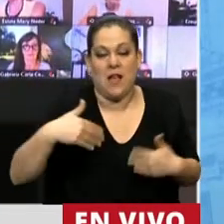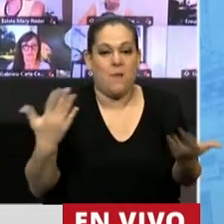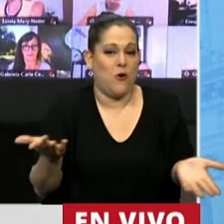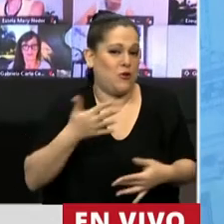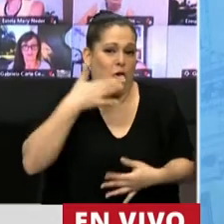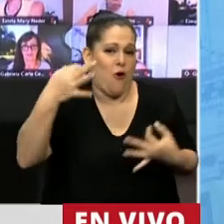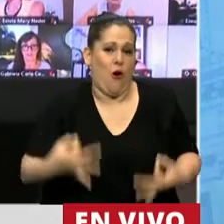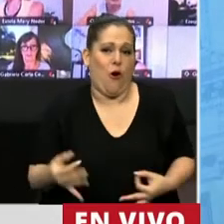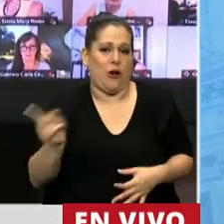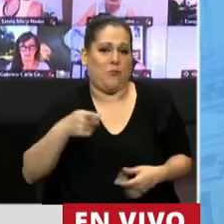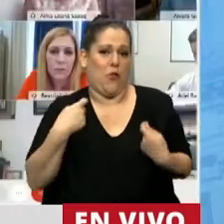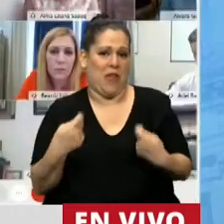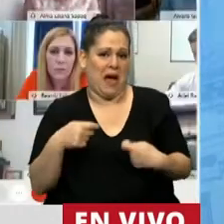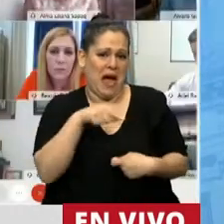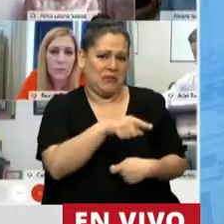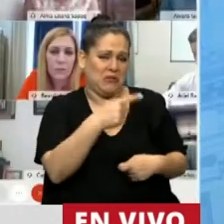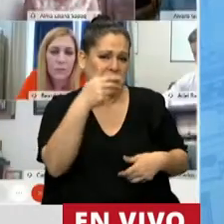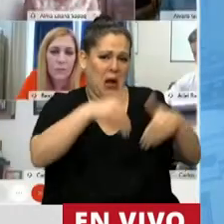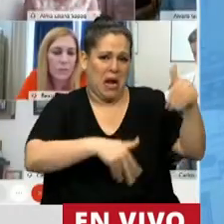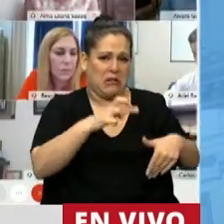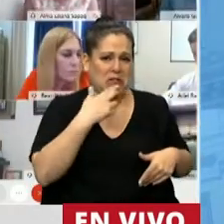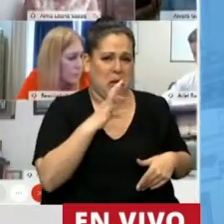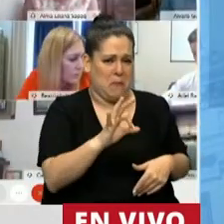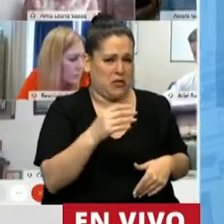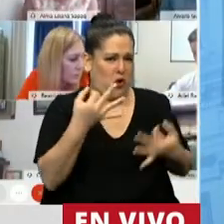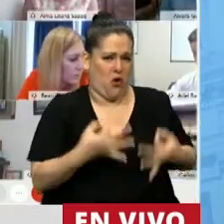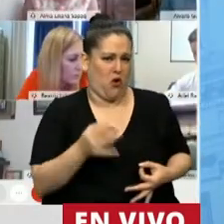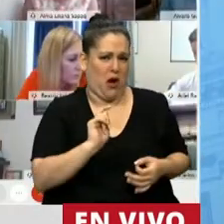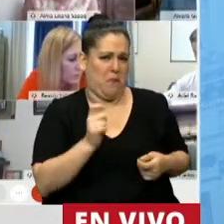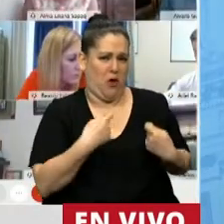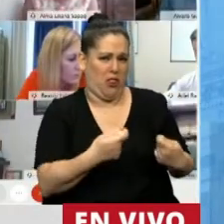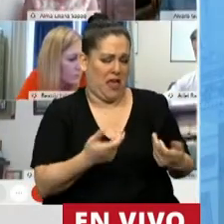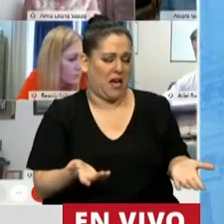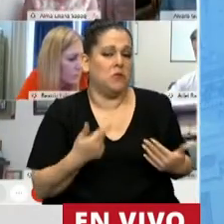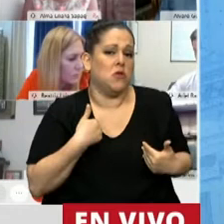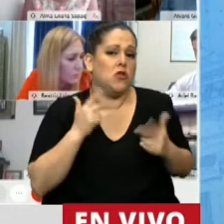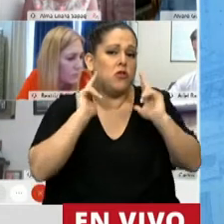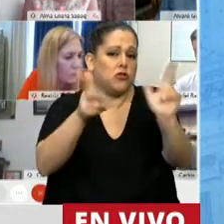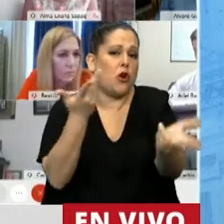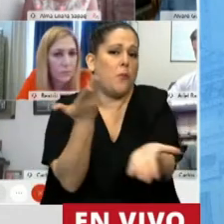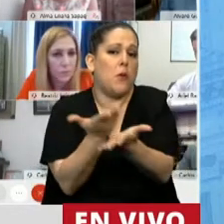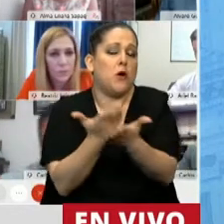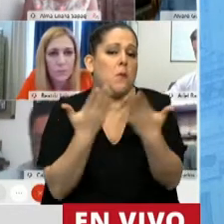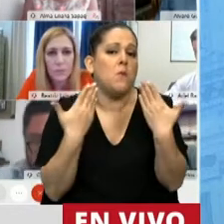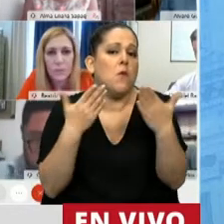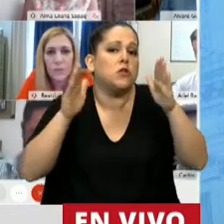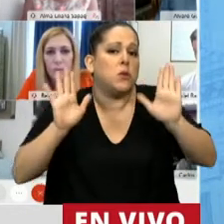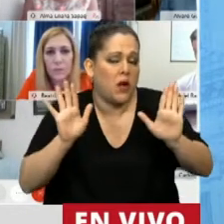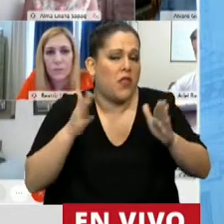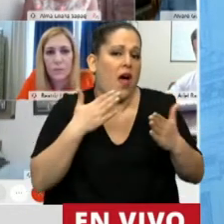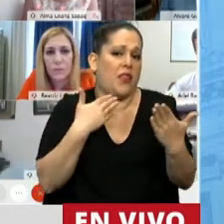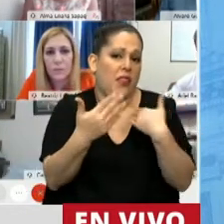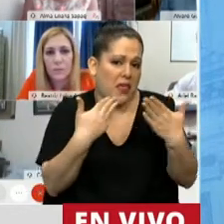Por lo tanto, lo que proponemos, señor Presidente, en este apartamiento es la posibilidad de discutir